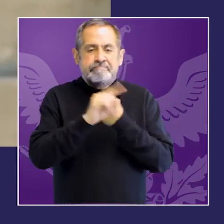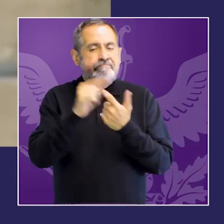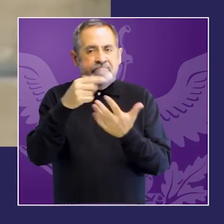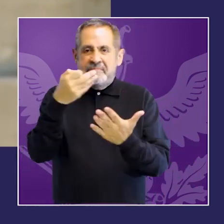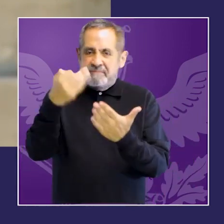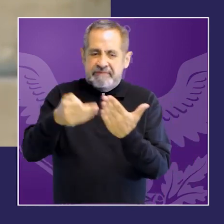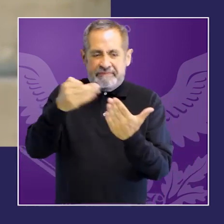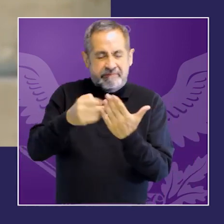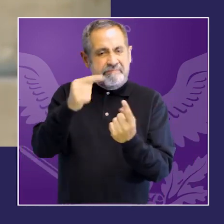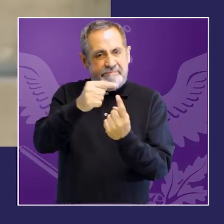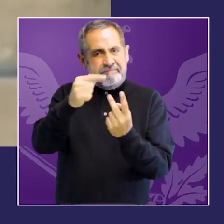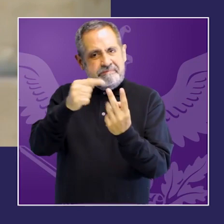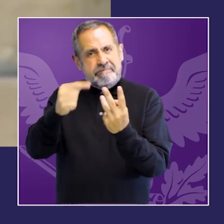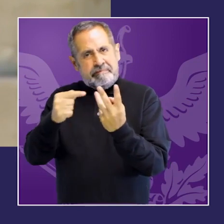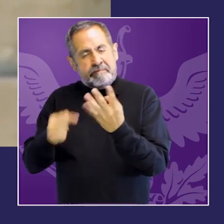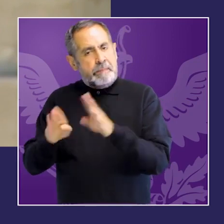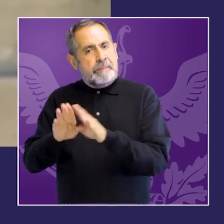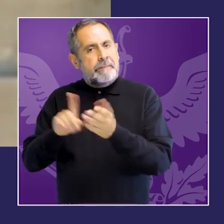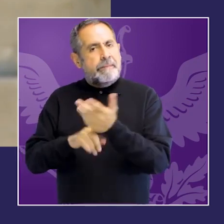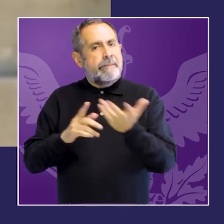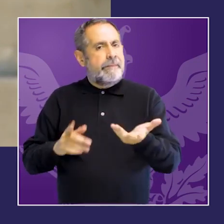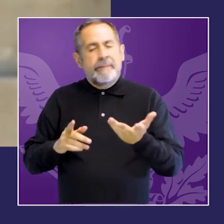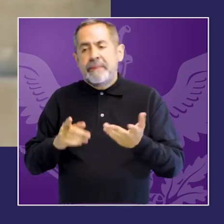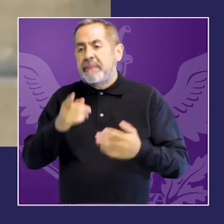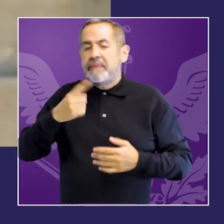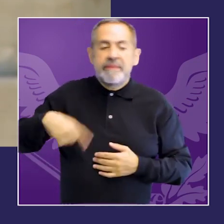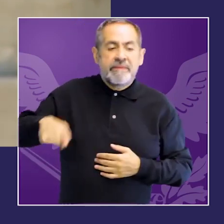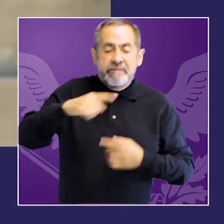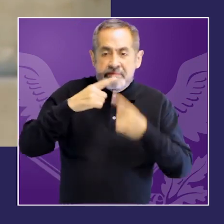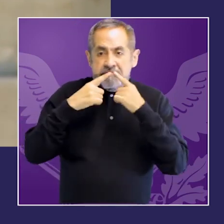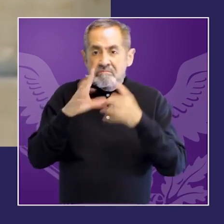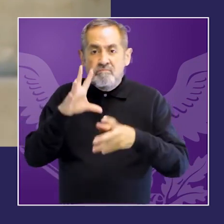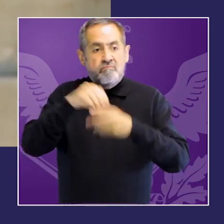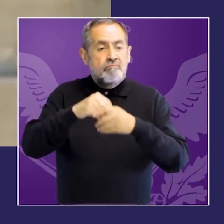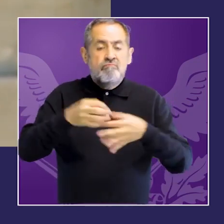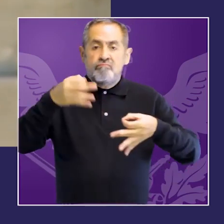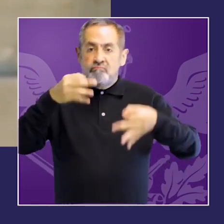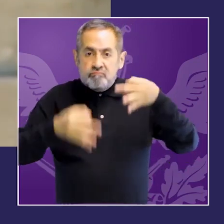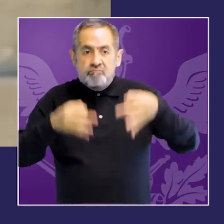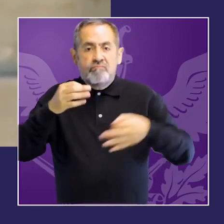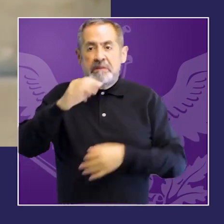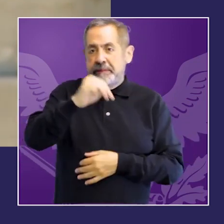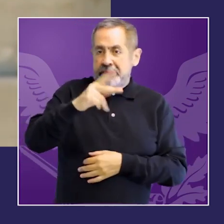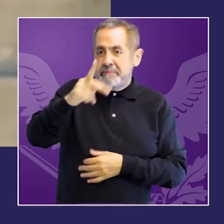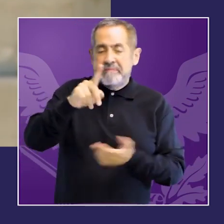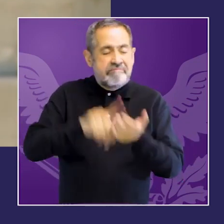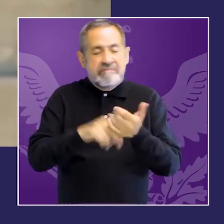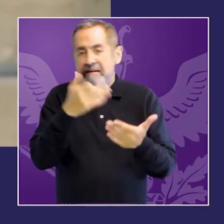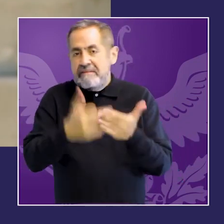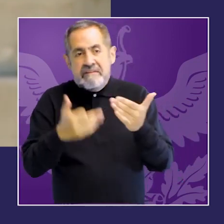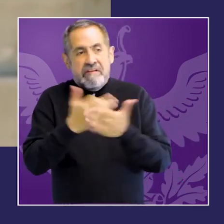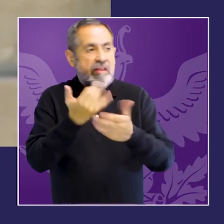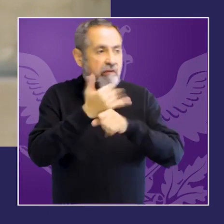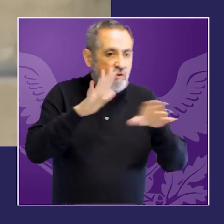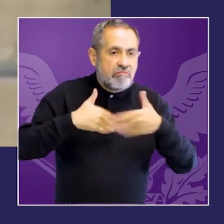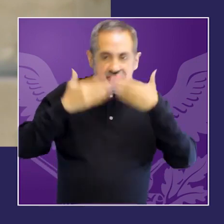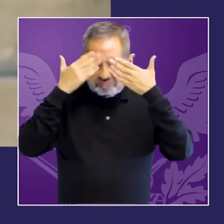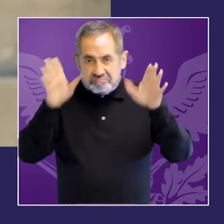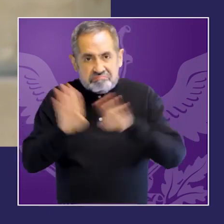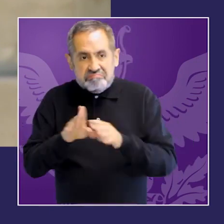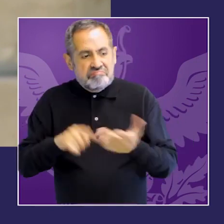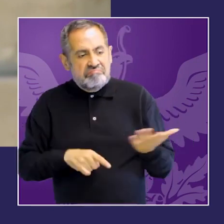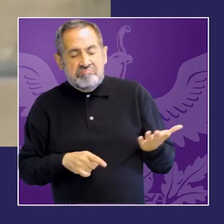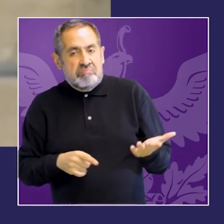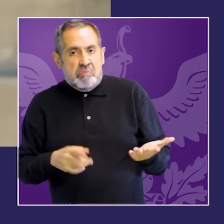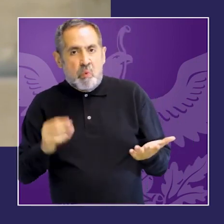marco de la iniciativa Spotlight, de la que participaron muchos países de la región y América Latina en su conjunto, tuve la oportunidad